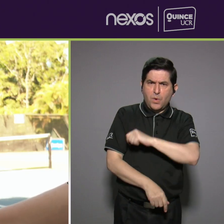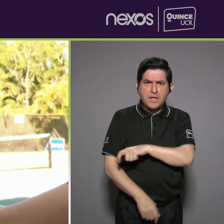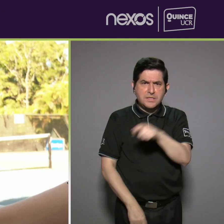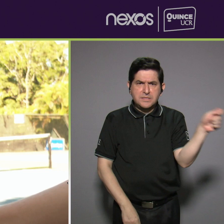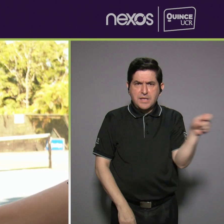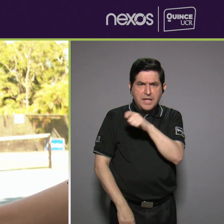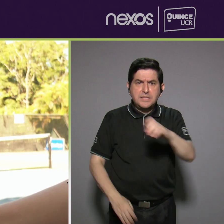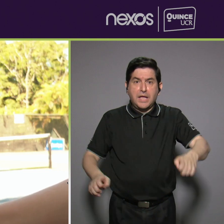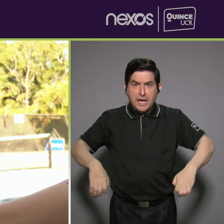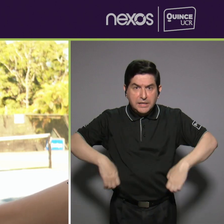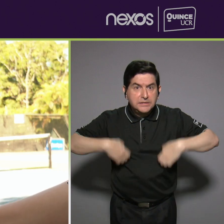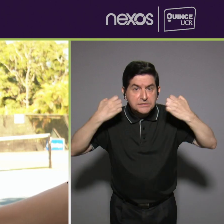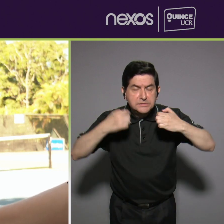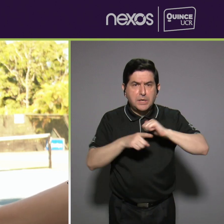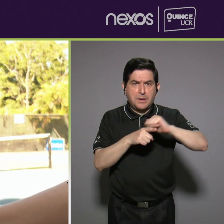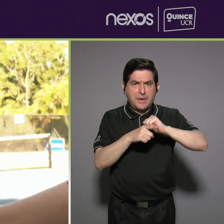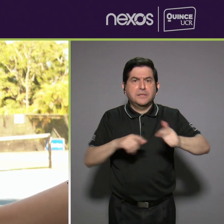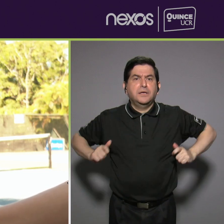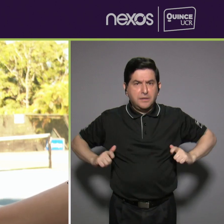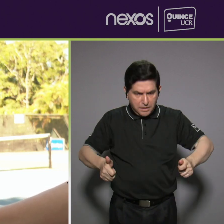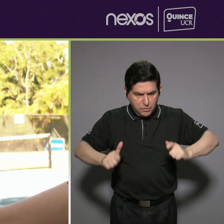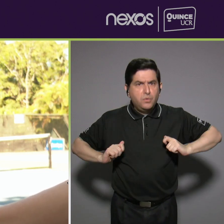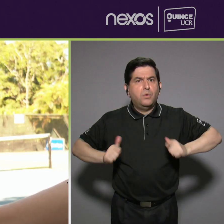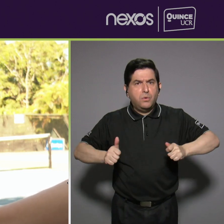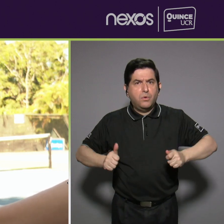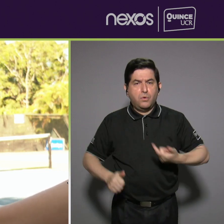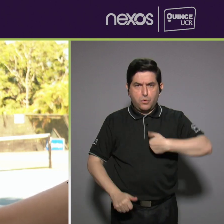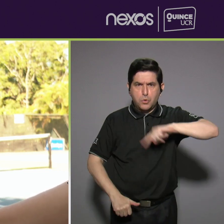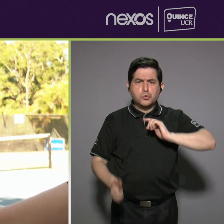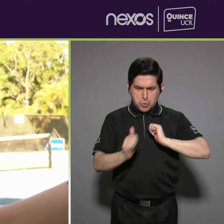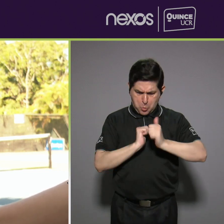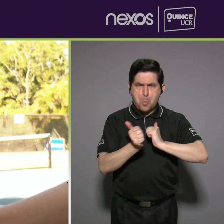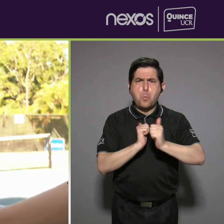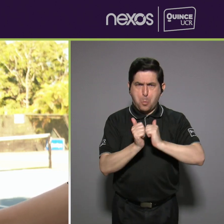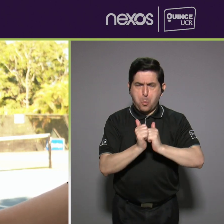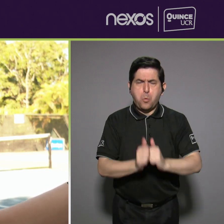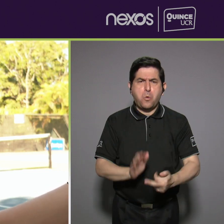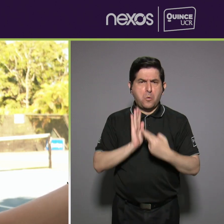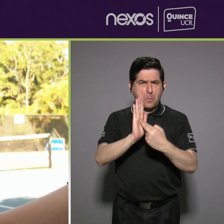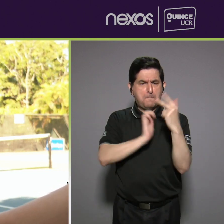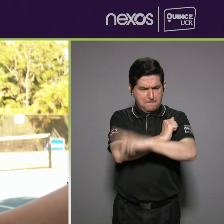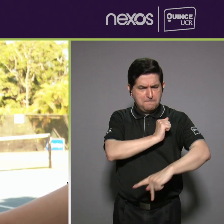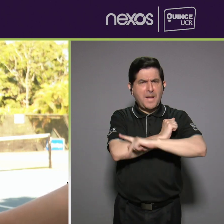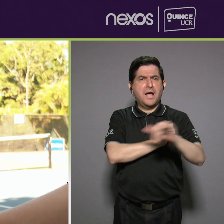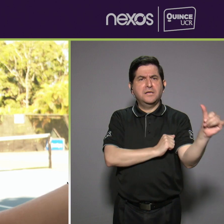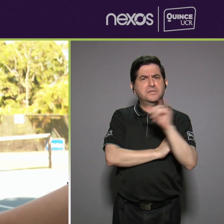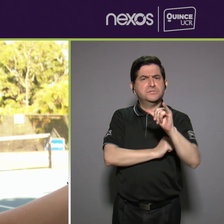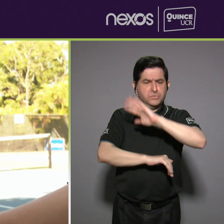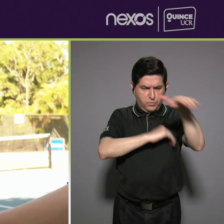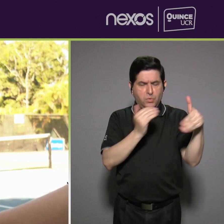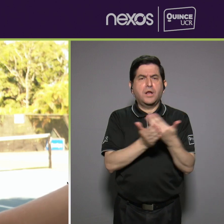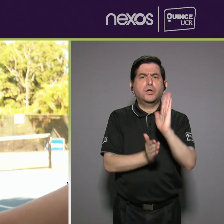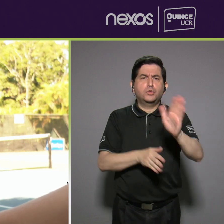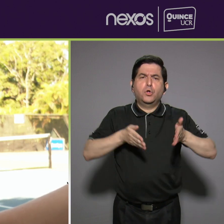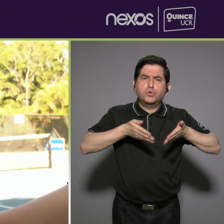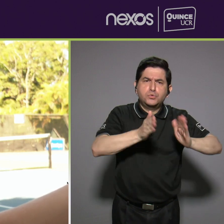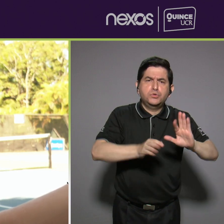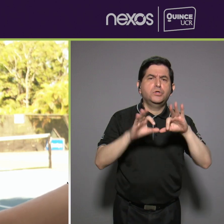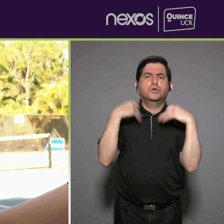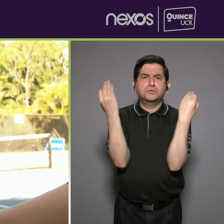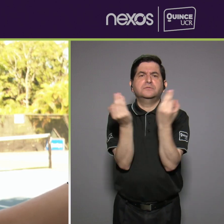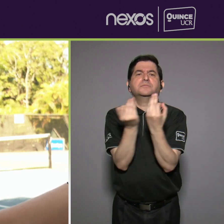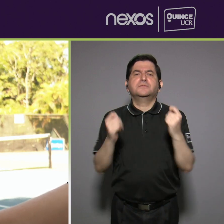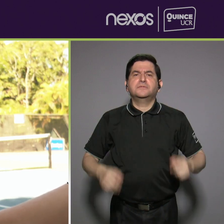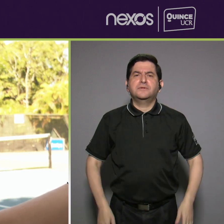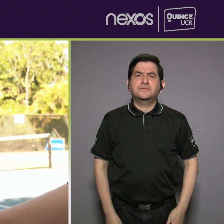existe, que lo practicamos en silla de ruedas, que somos competitivos, que representamos al país igual que todos sus hijos o sus familiares.